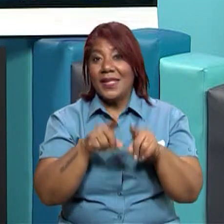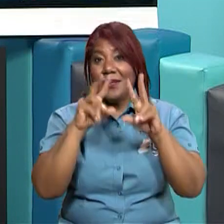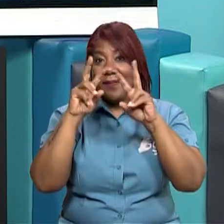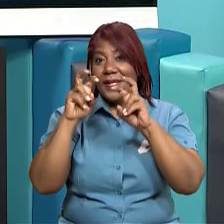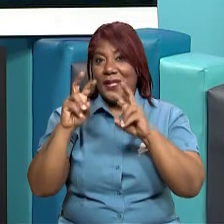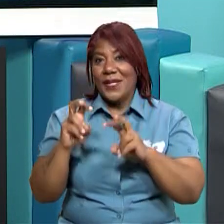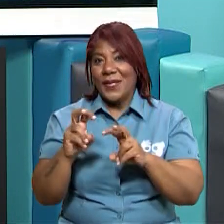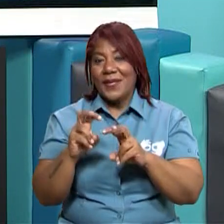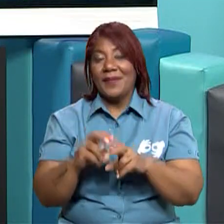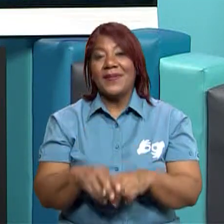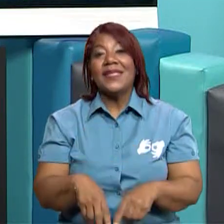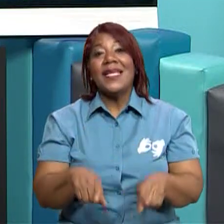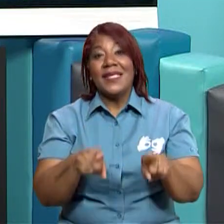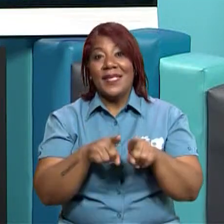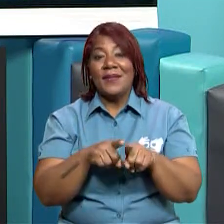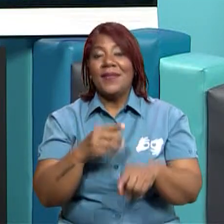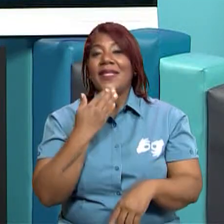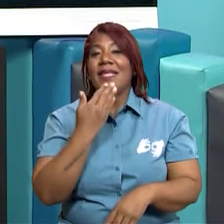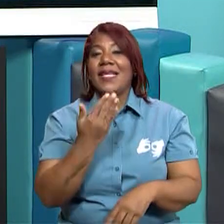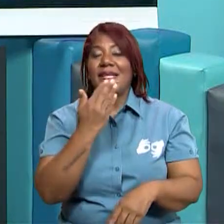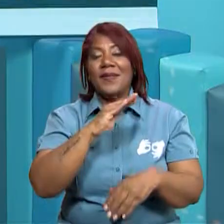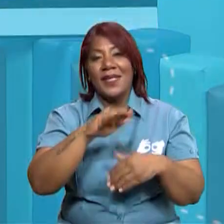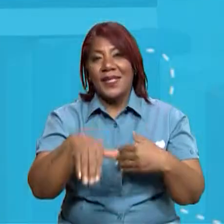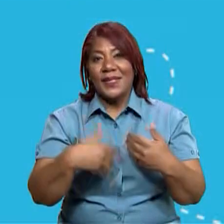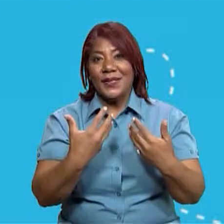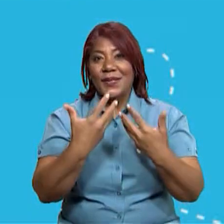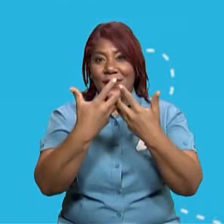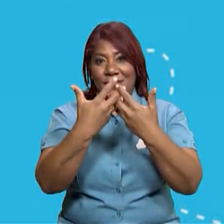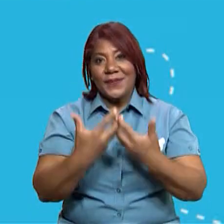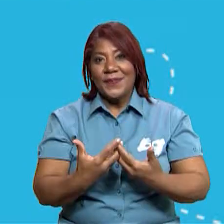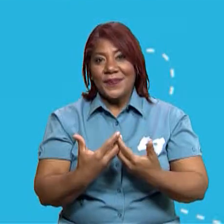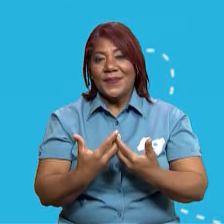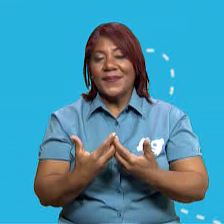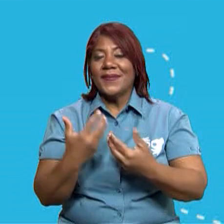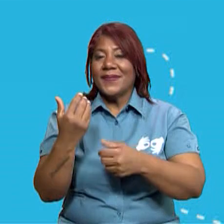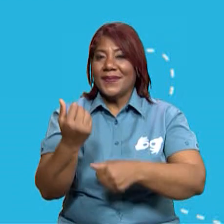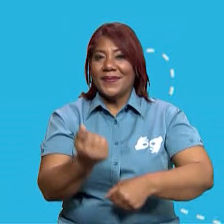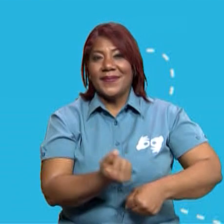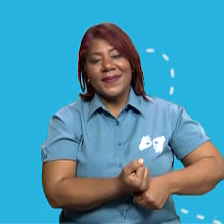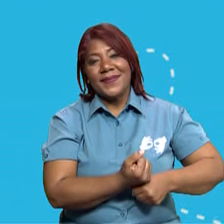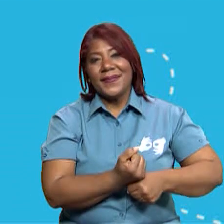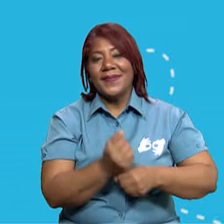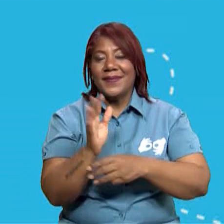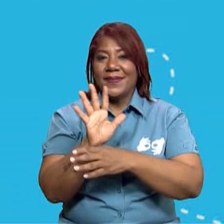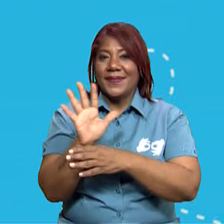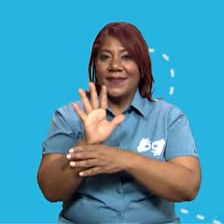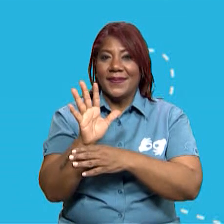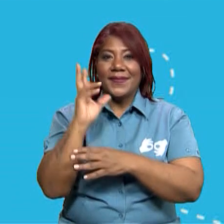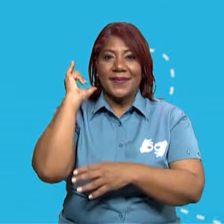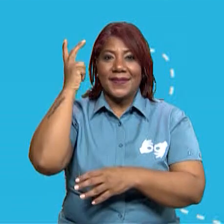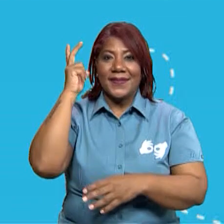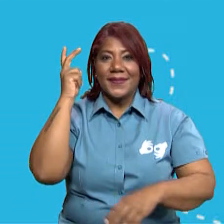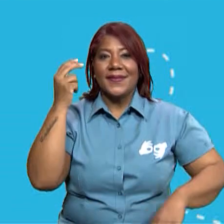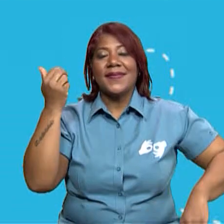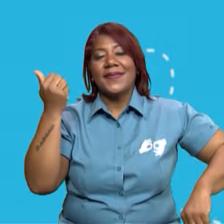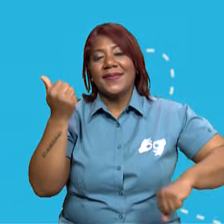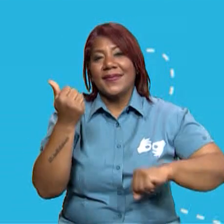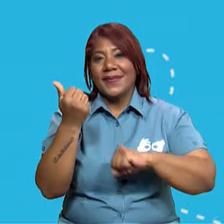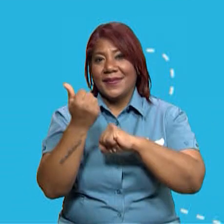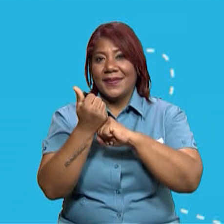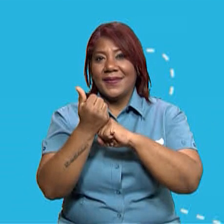Castillo. También agradecemos a todos nuestros patrocinadores, fundaciones, televisoras y